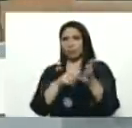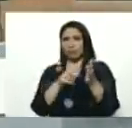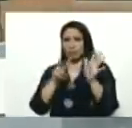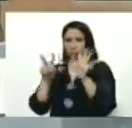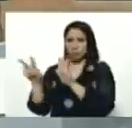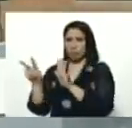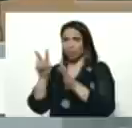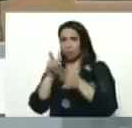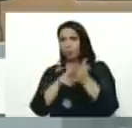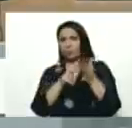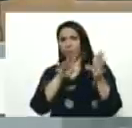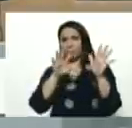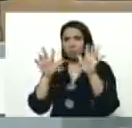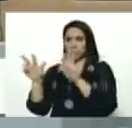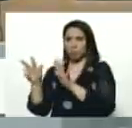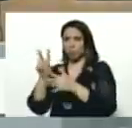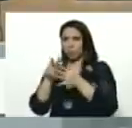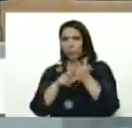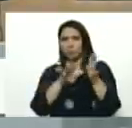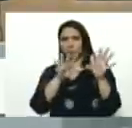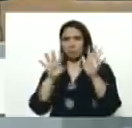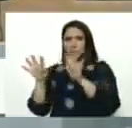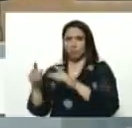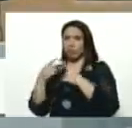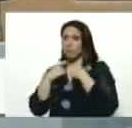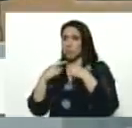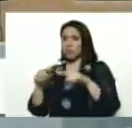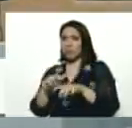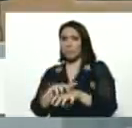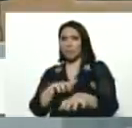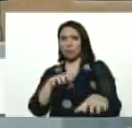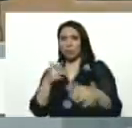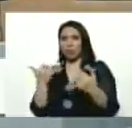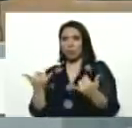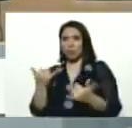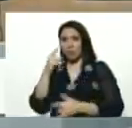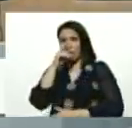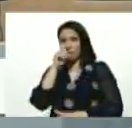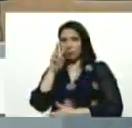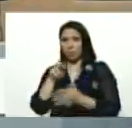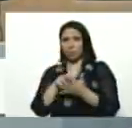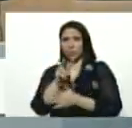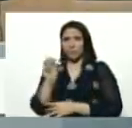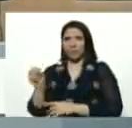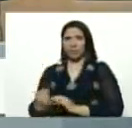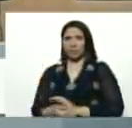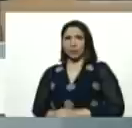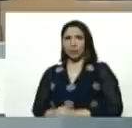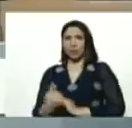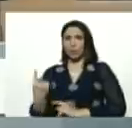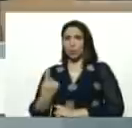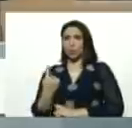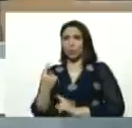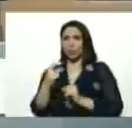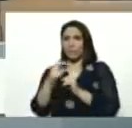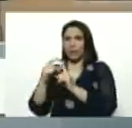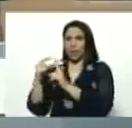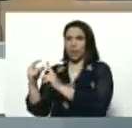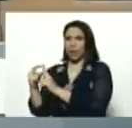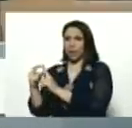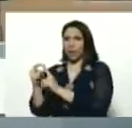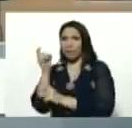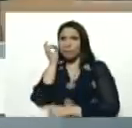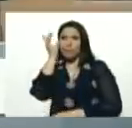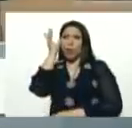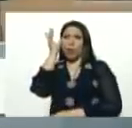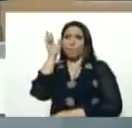18, 19, perdieron la mayoría, ahora en el año 2020, y la única palabra, que se nos ocurre, a